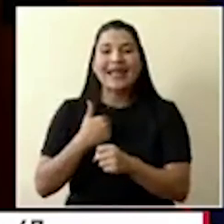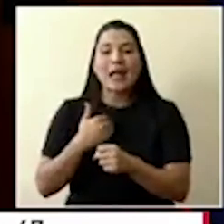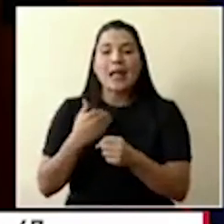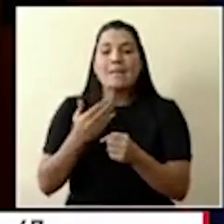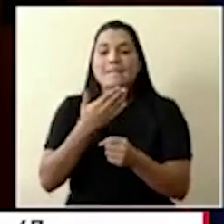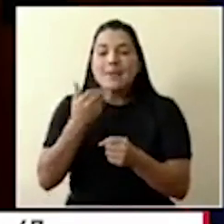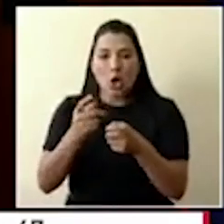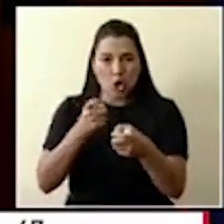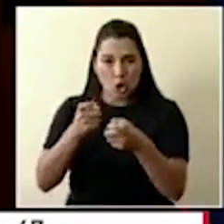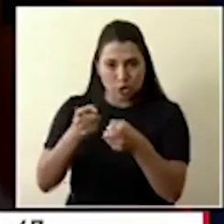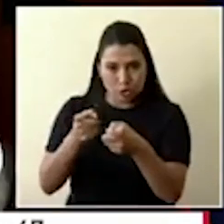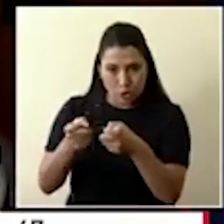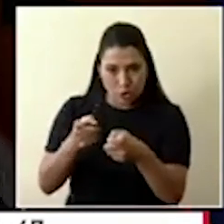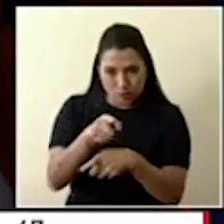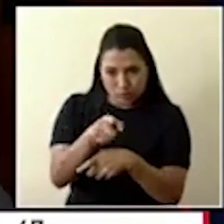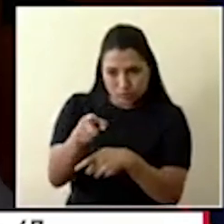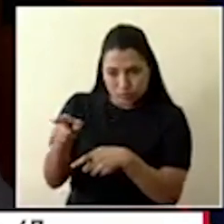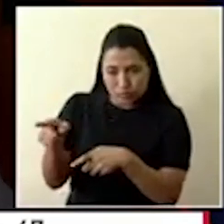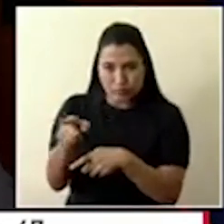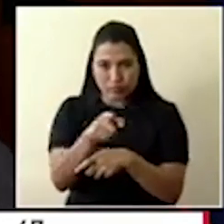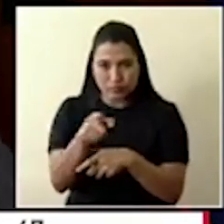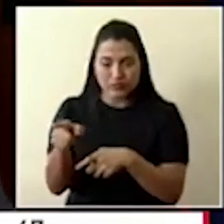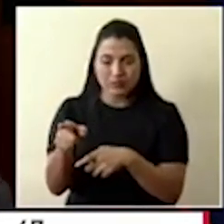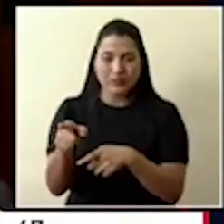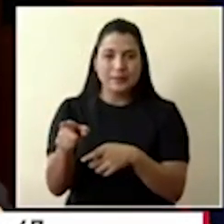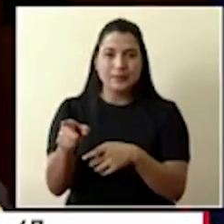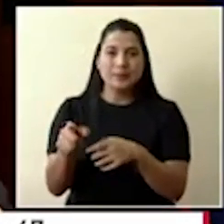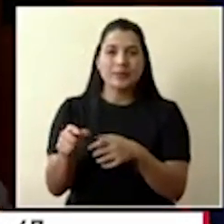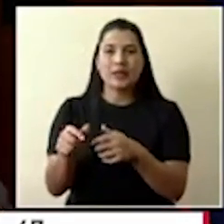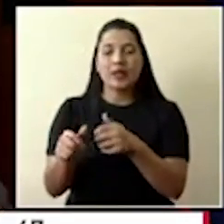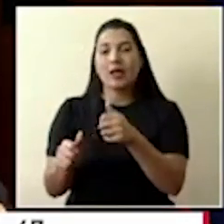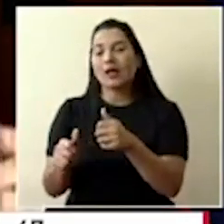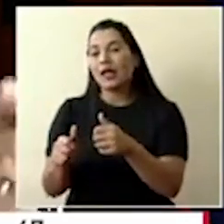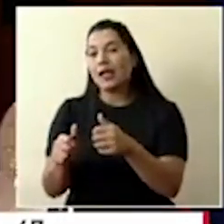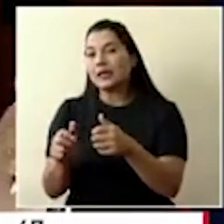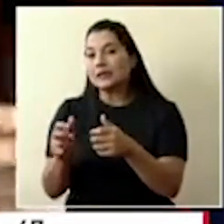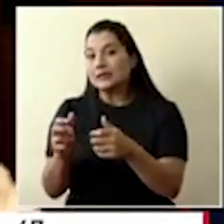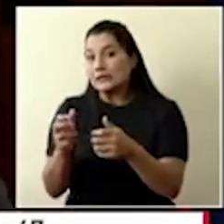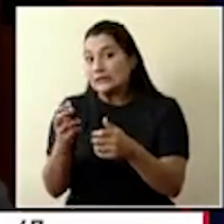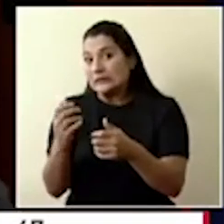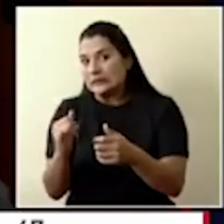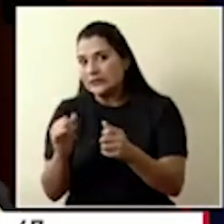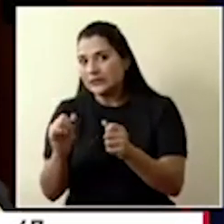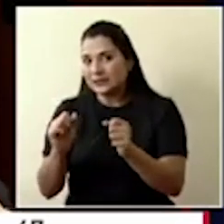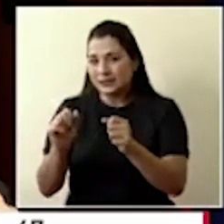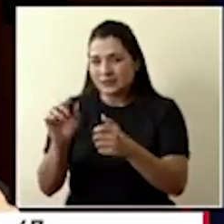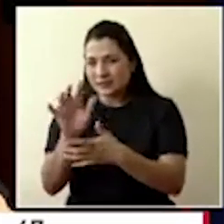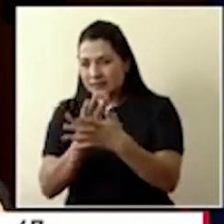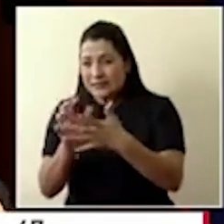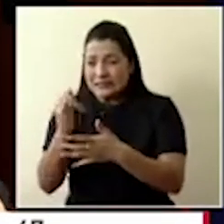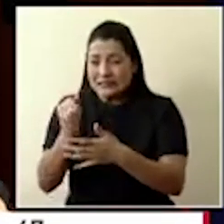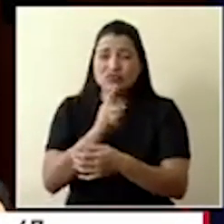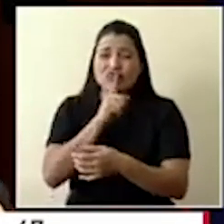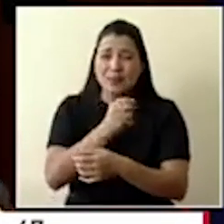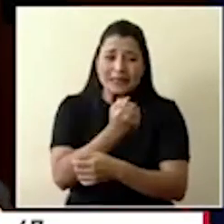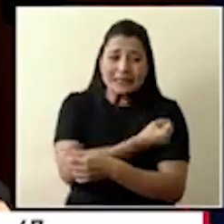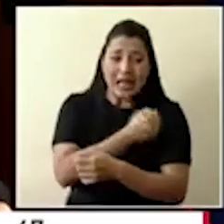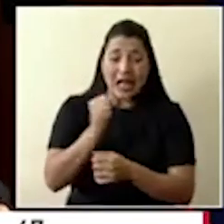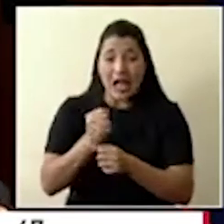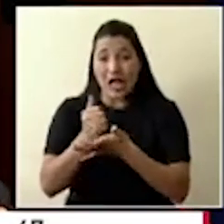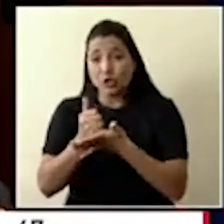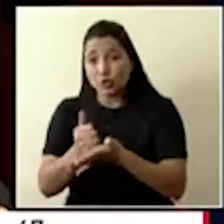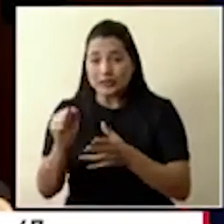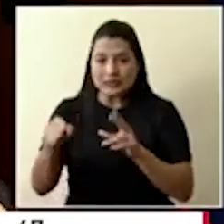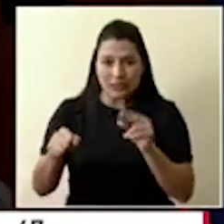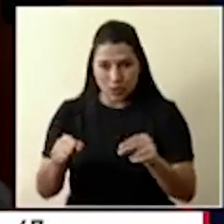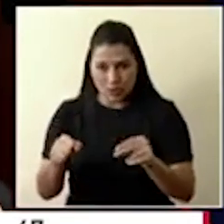mucho mejor las otras posibles factores que pueden estar interviniendo en esa eventual confusión que puede generar la vacunación con BCG. Así que